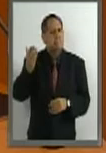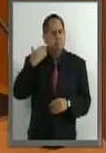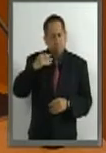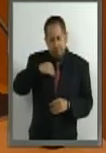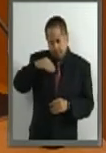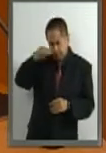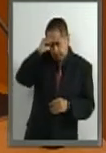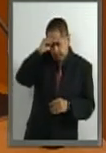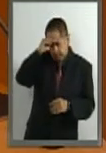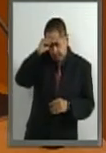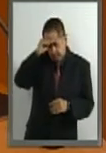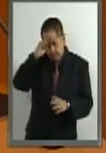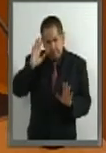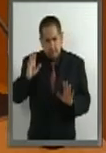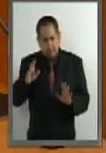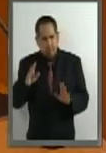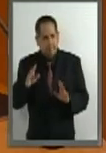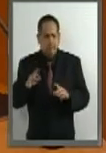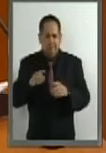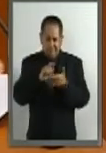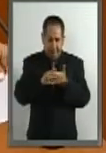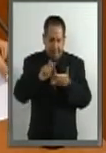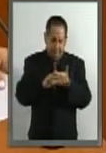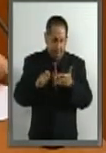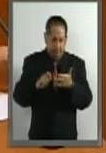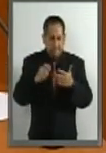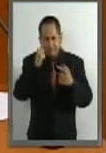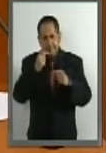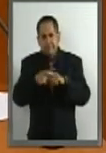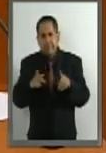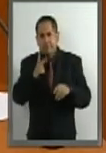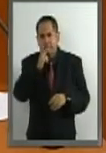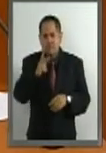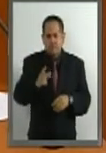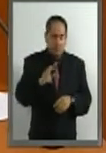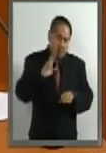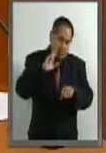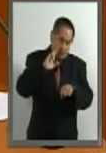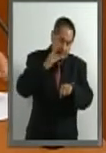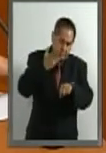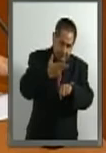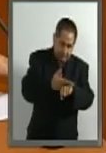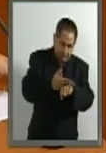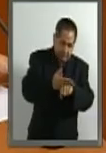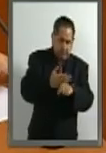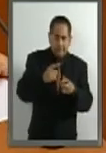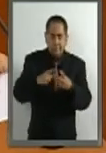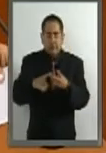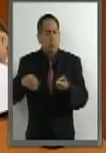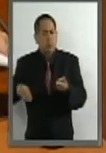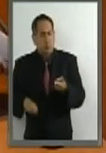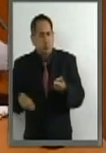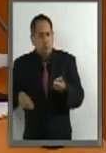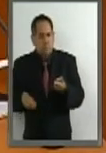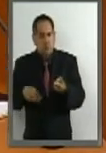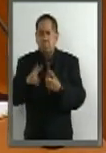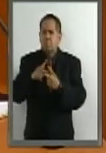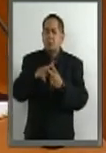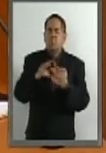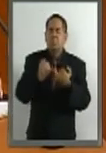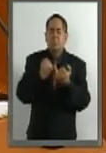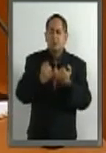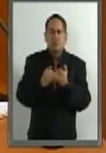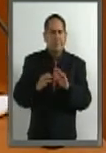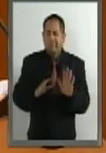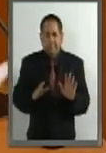de forma indistinta en su redacción, los términos responsabilidad y culpabilidad en la Comisión de